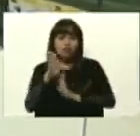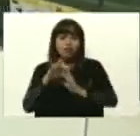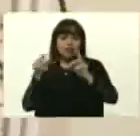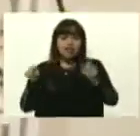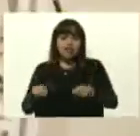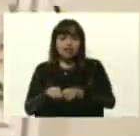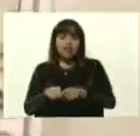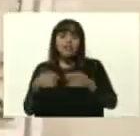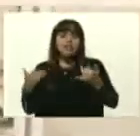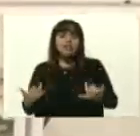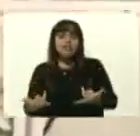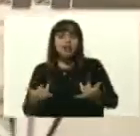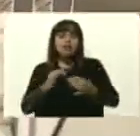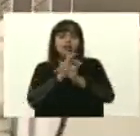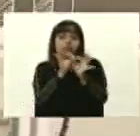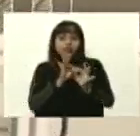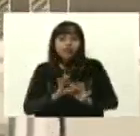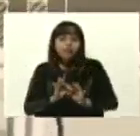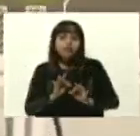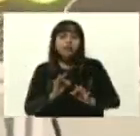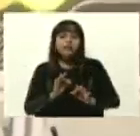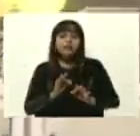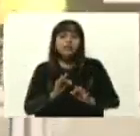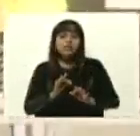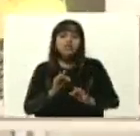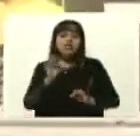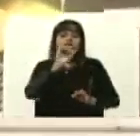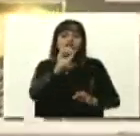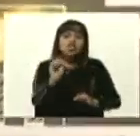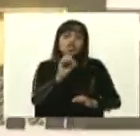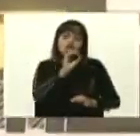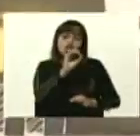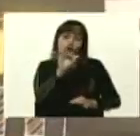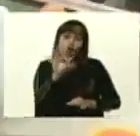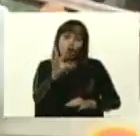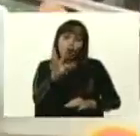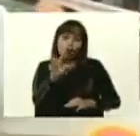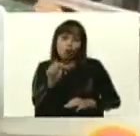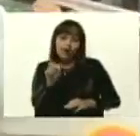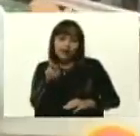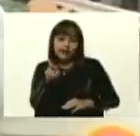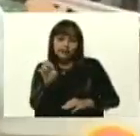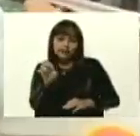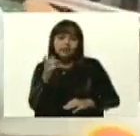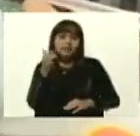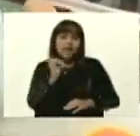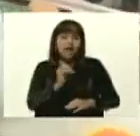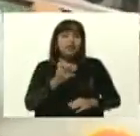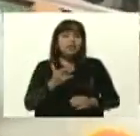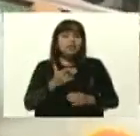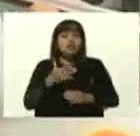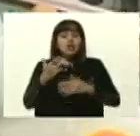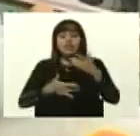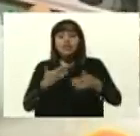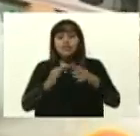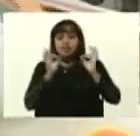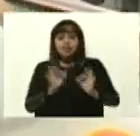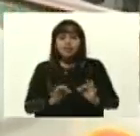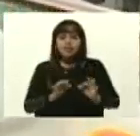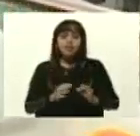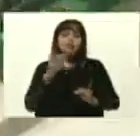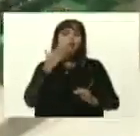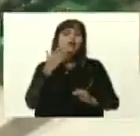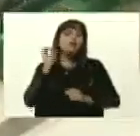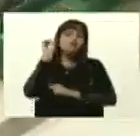ya con una aplicación de software que viene a cumplir una función específica, en este caso es el control de tráfico. Aquí entonces introducimos la tarjeta,